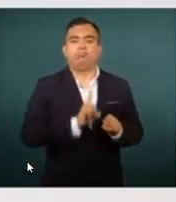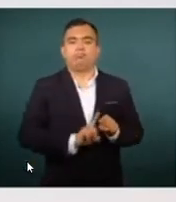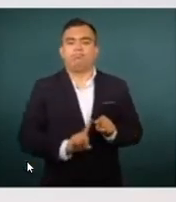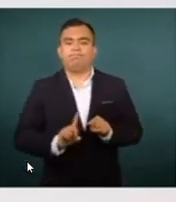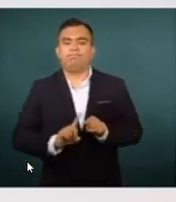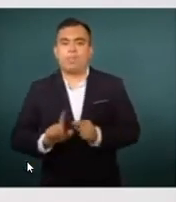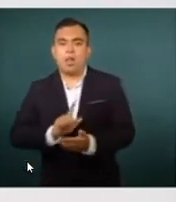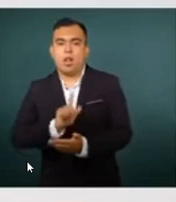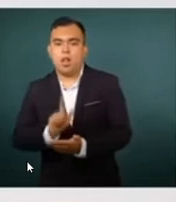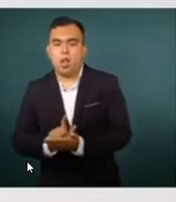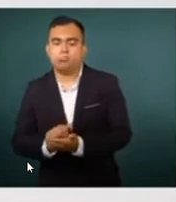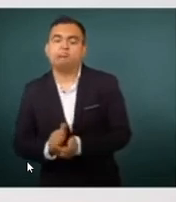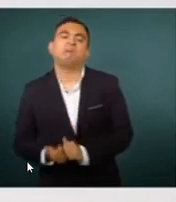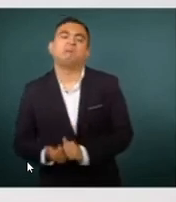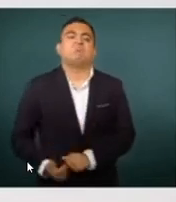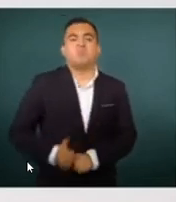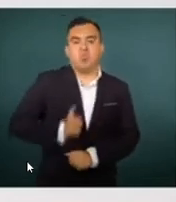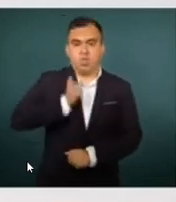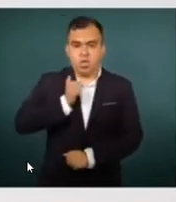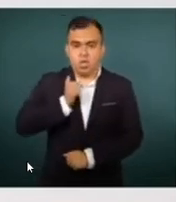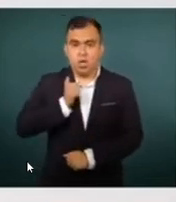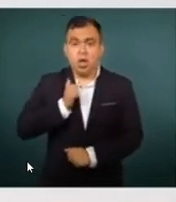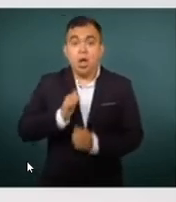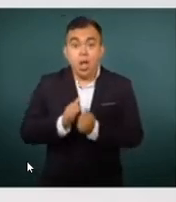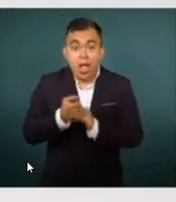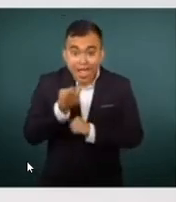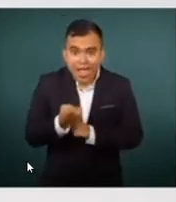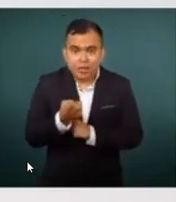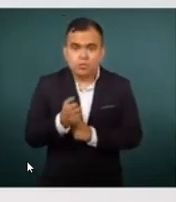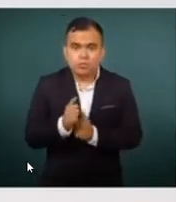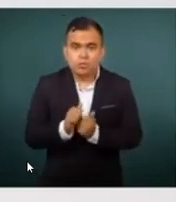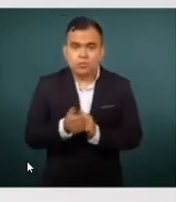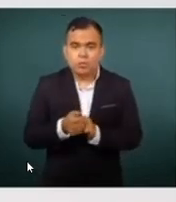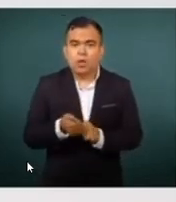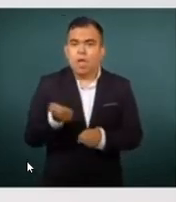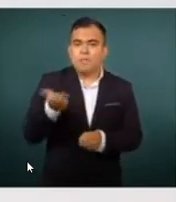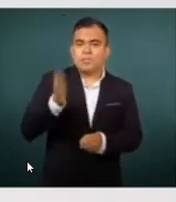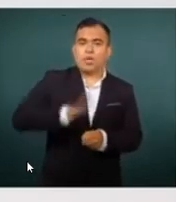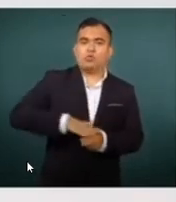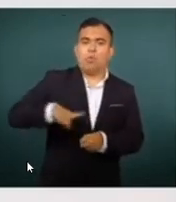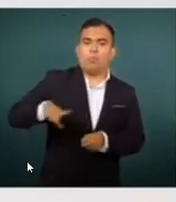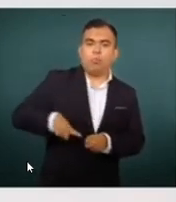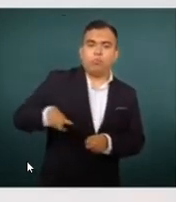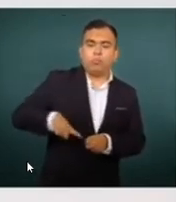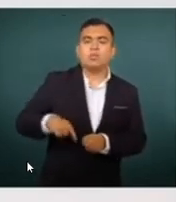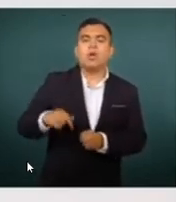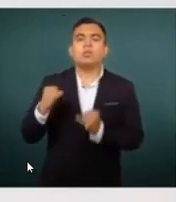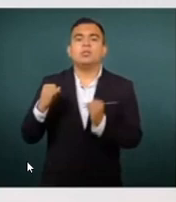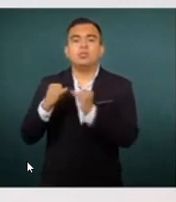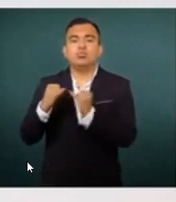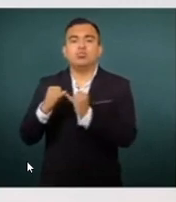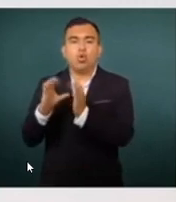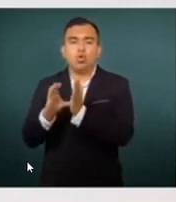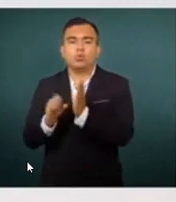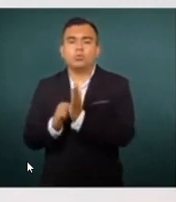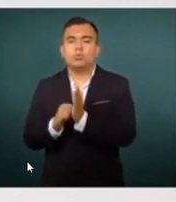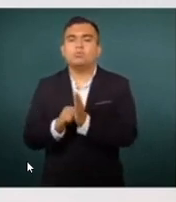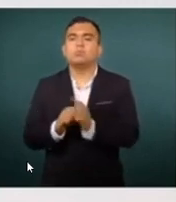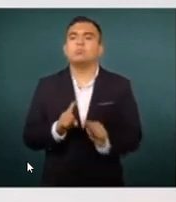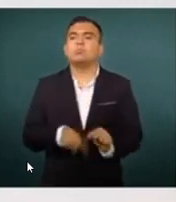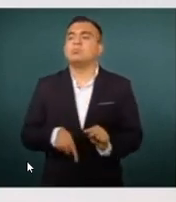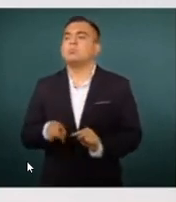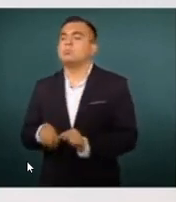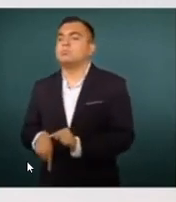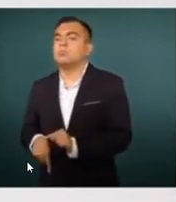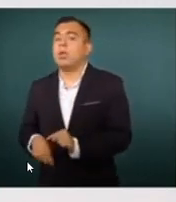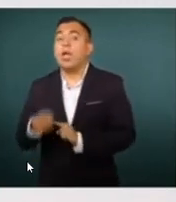Al hacerlo, ha destruido o deteriorado la administración pública y las instituciones constitucionales, invocando a una supuesta